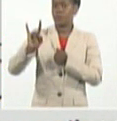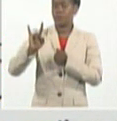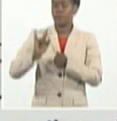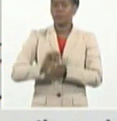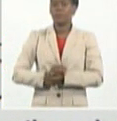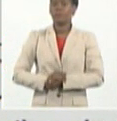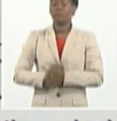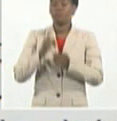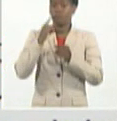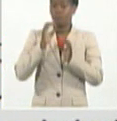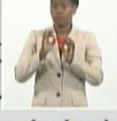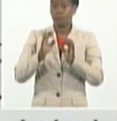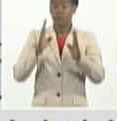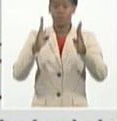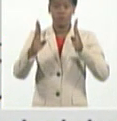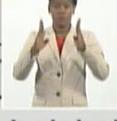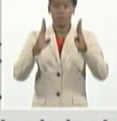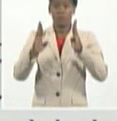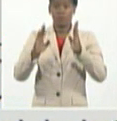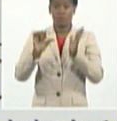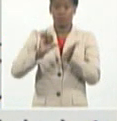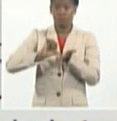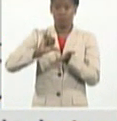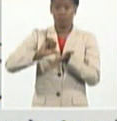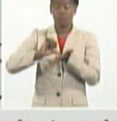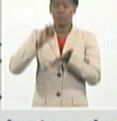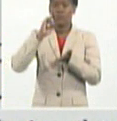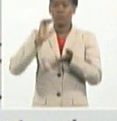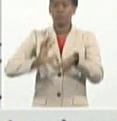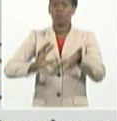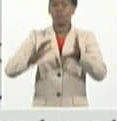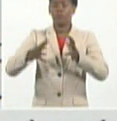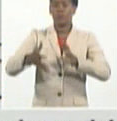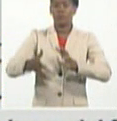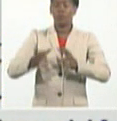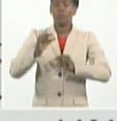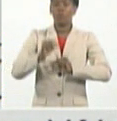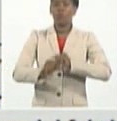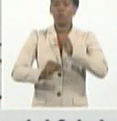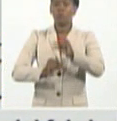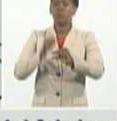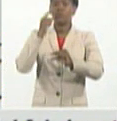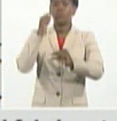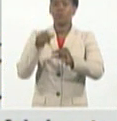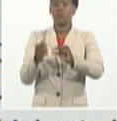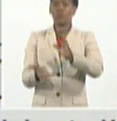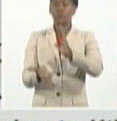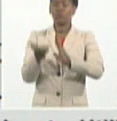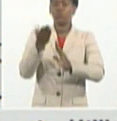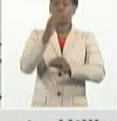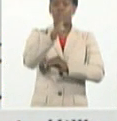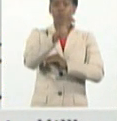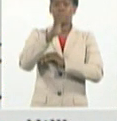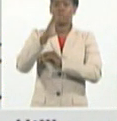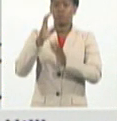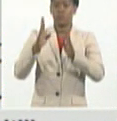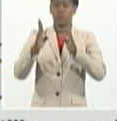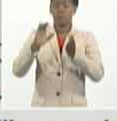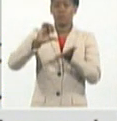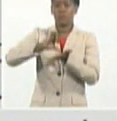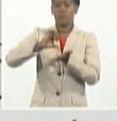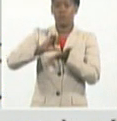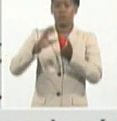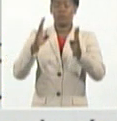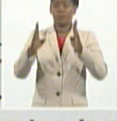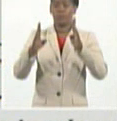Compleja del centro de nuestro país. Se ha ido incrementando la complejidad epidemiológica en